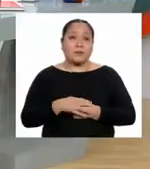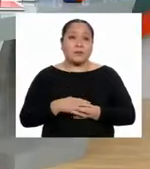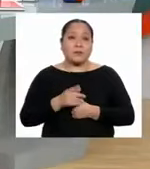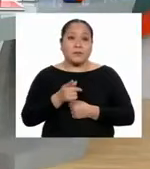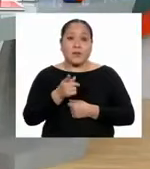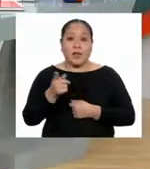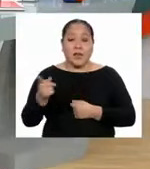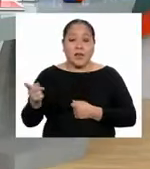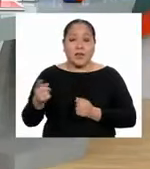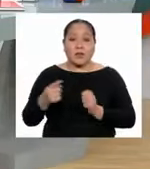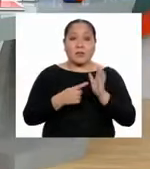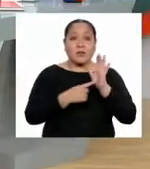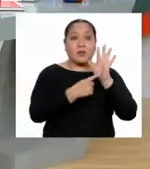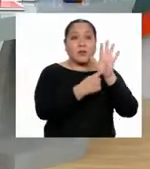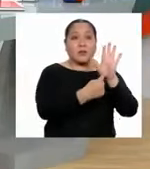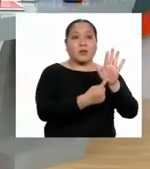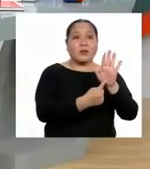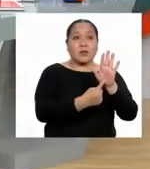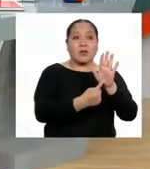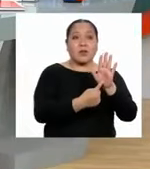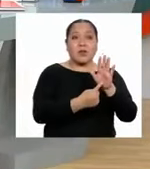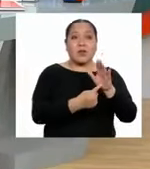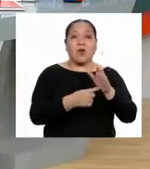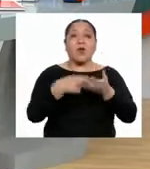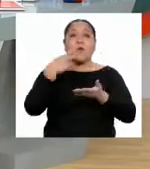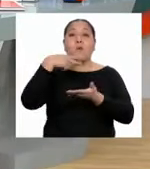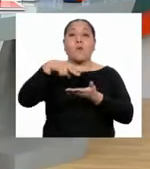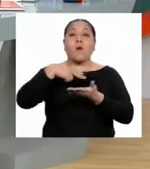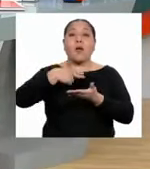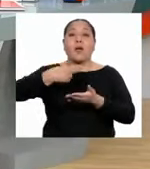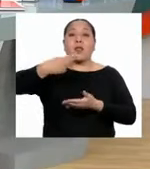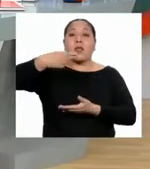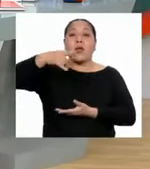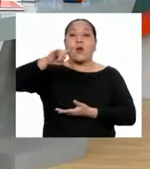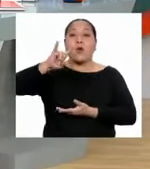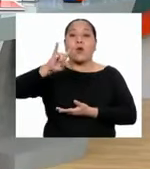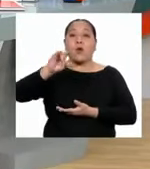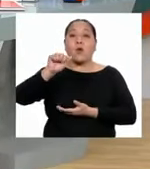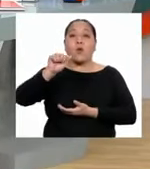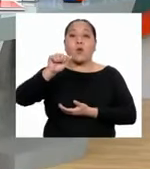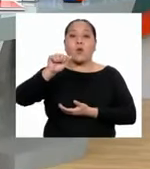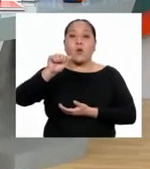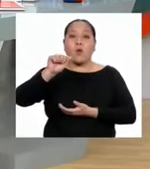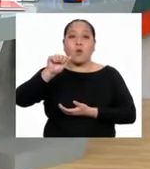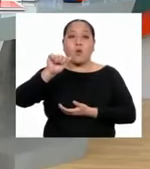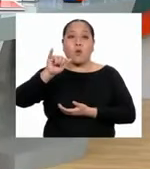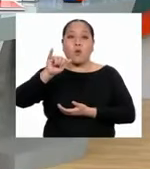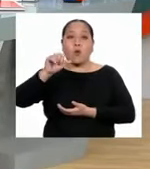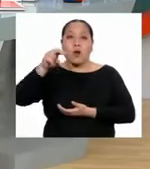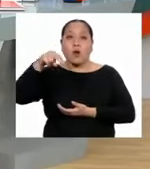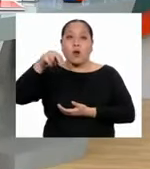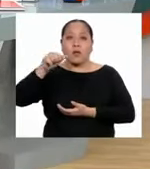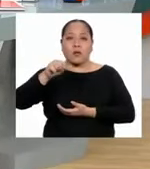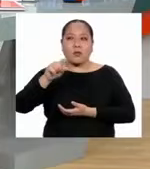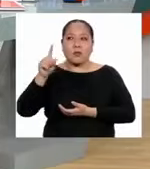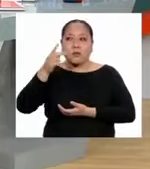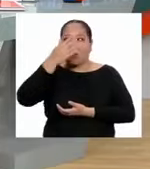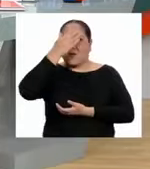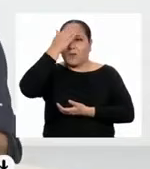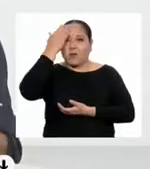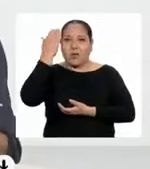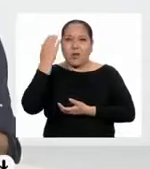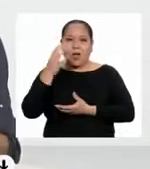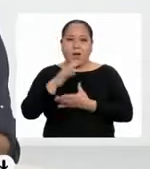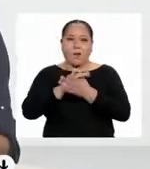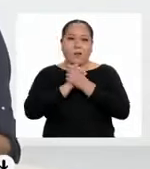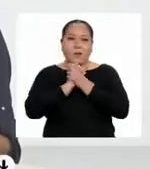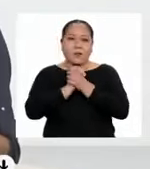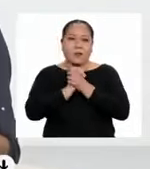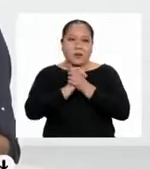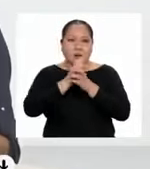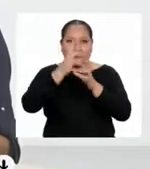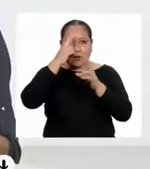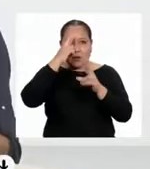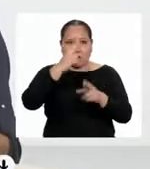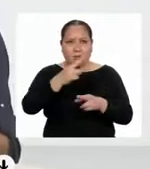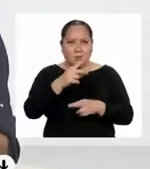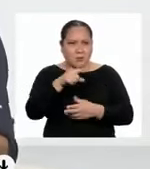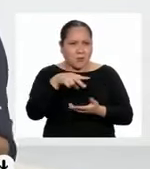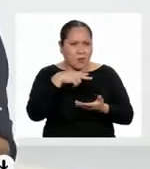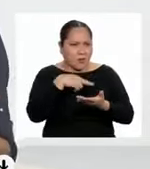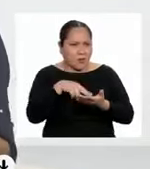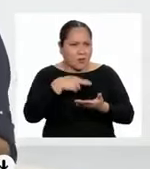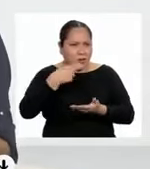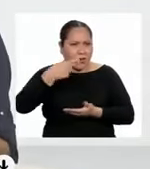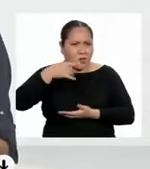Ellos presentaron un guayno y algunos vecinos se olvidaron de la amistad y respeto que nos unía. ¿Por el guayno?